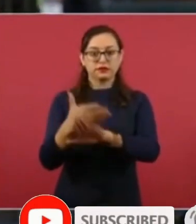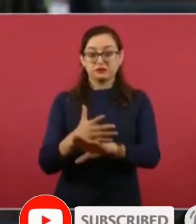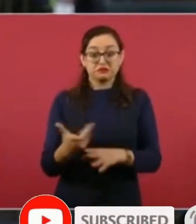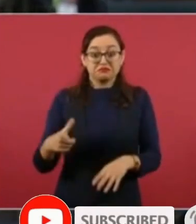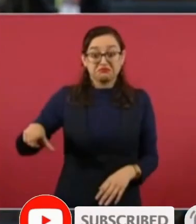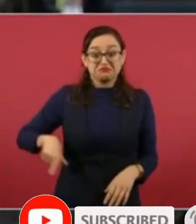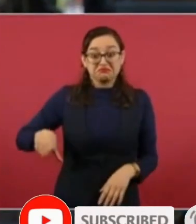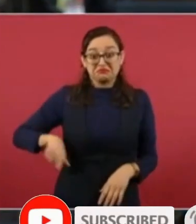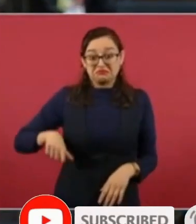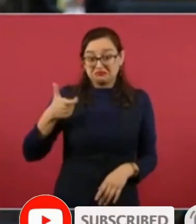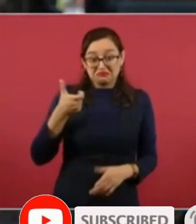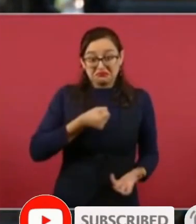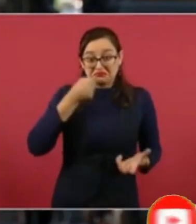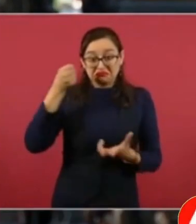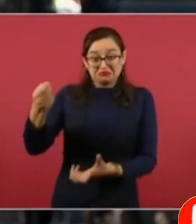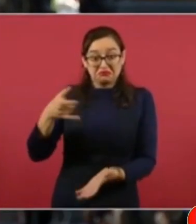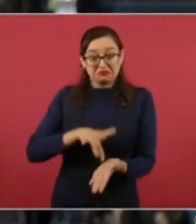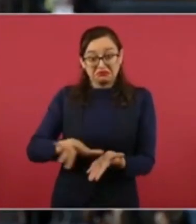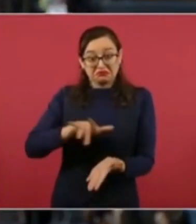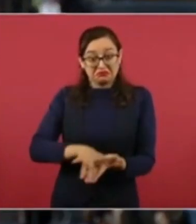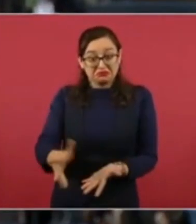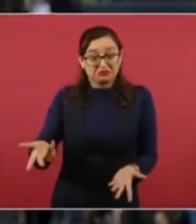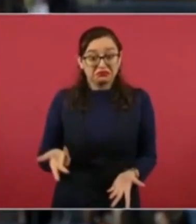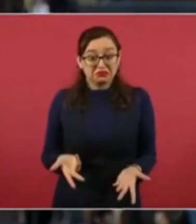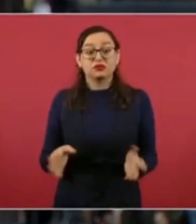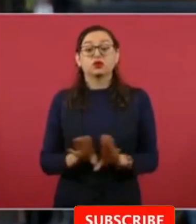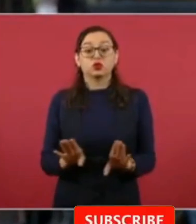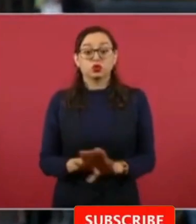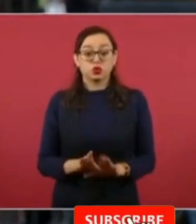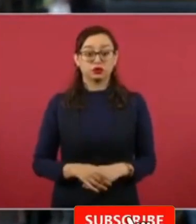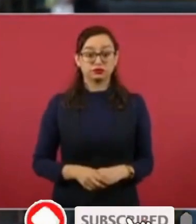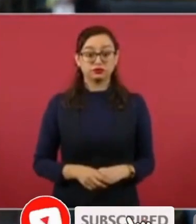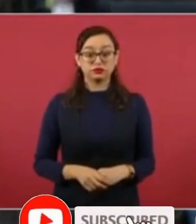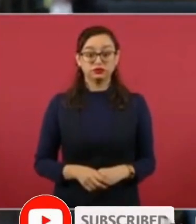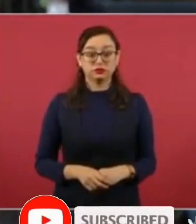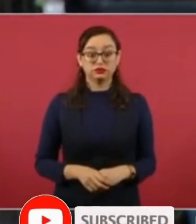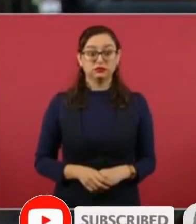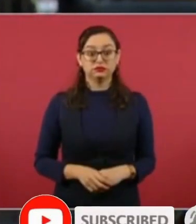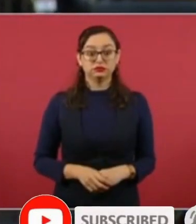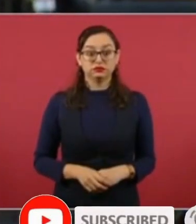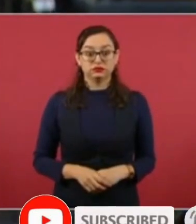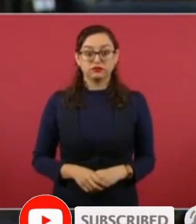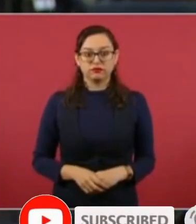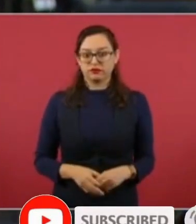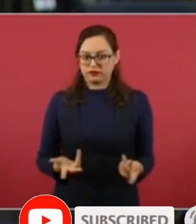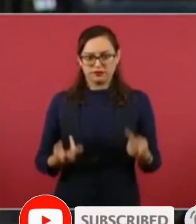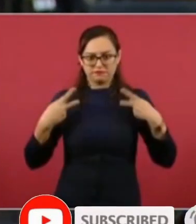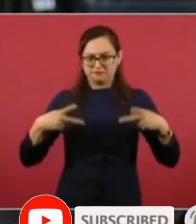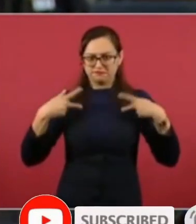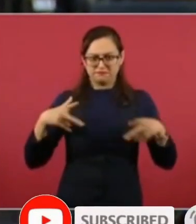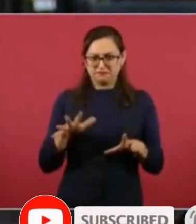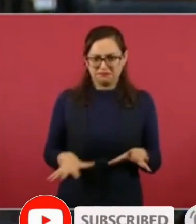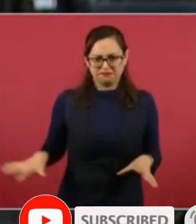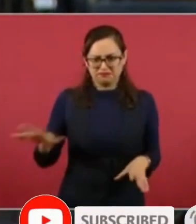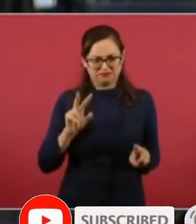tope de la de la lista por eso lo menciono presidente porque hay medios que no solamente son señalados por el pueblo por la